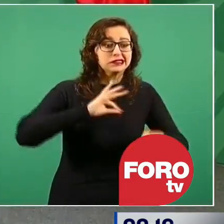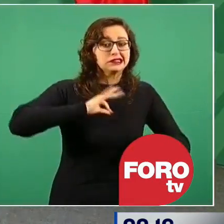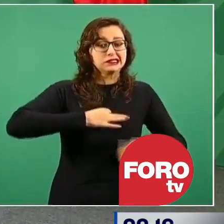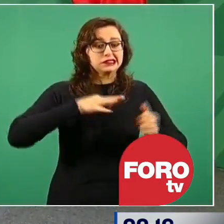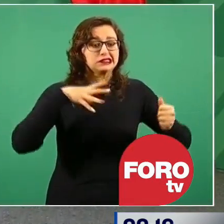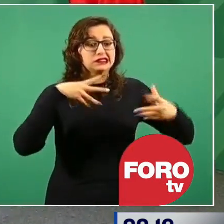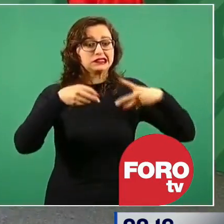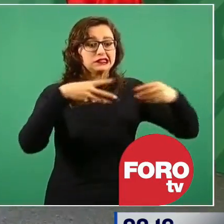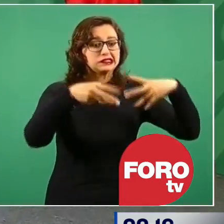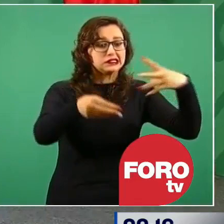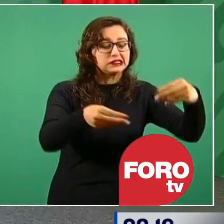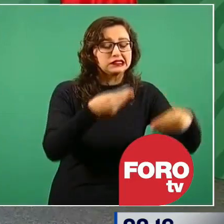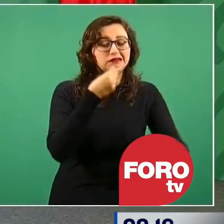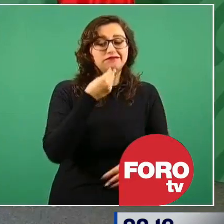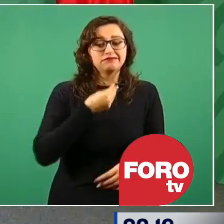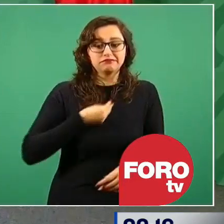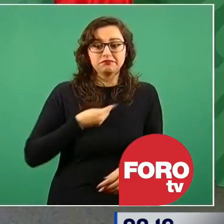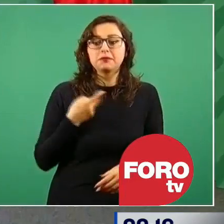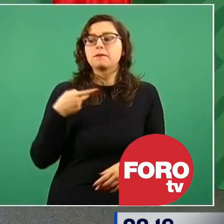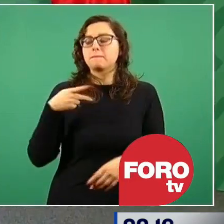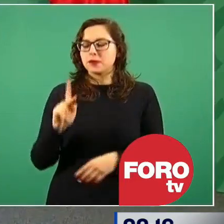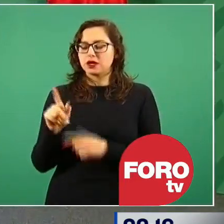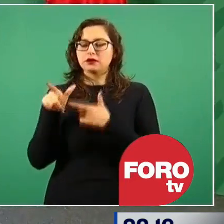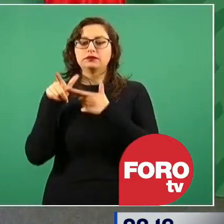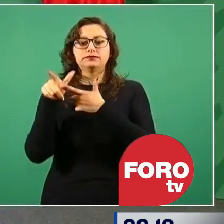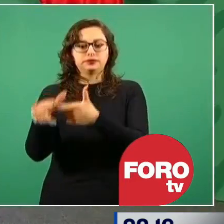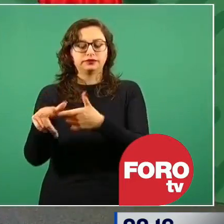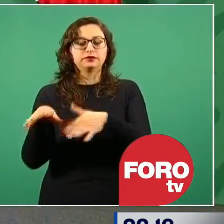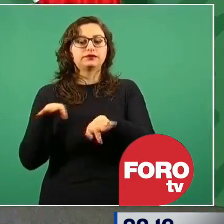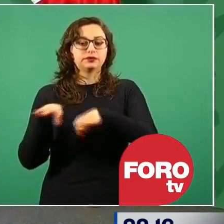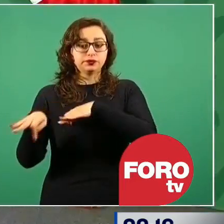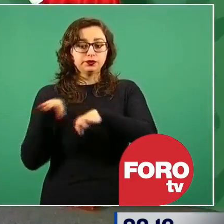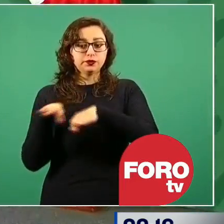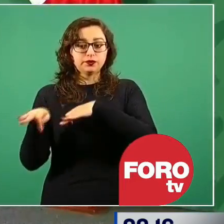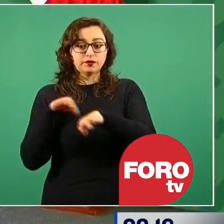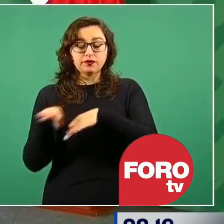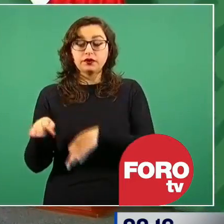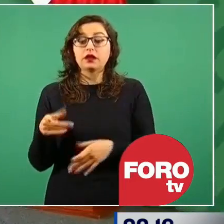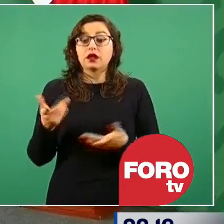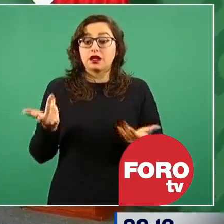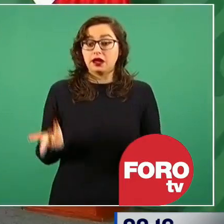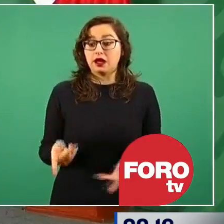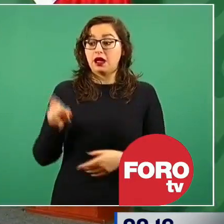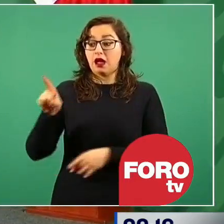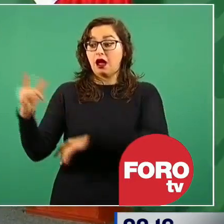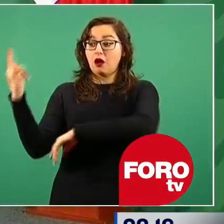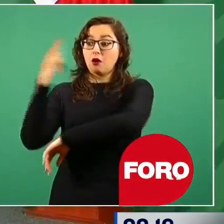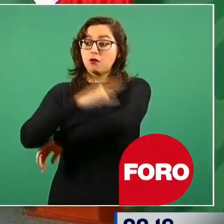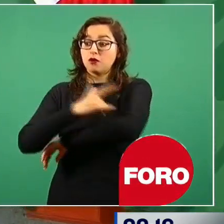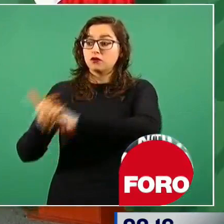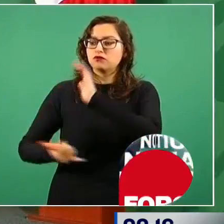trabajando, han demostrado los ingenieros militares